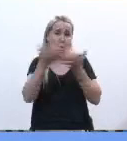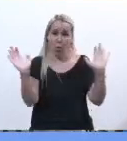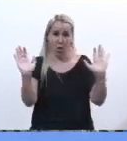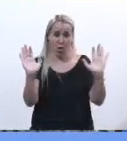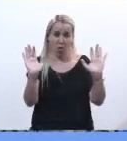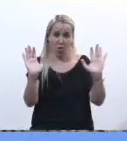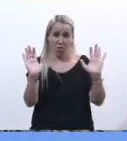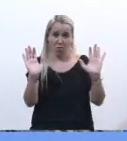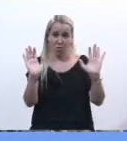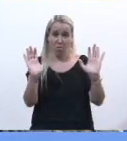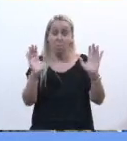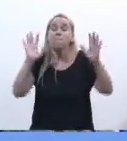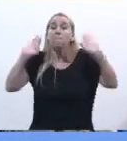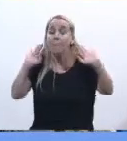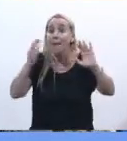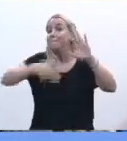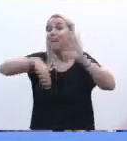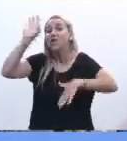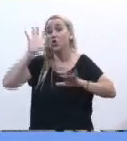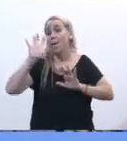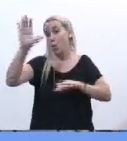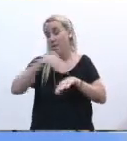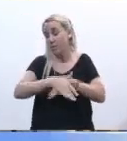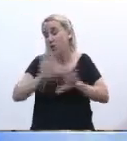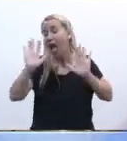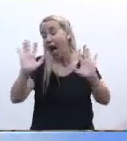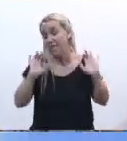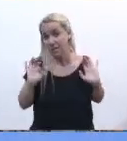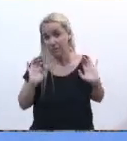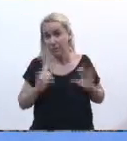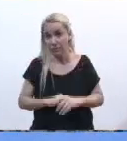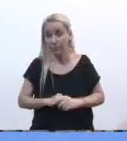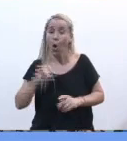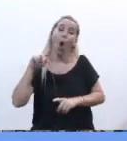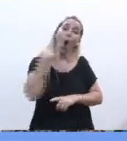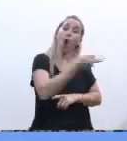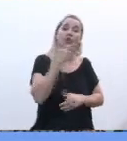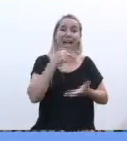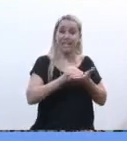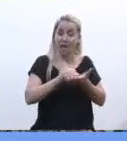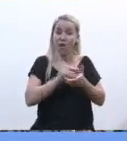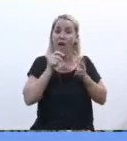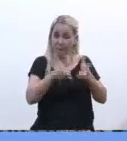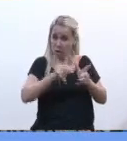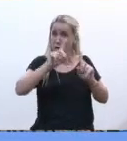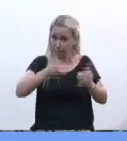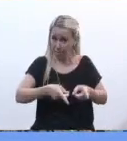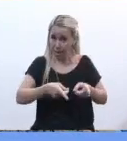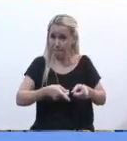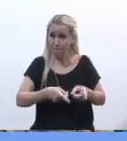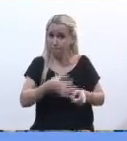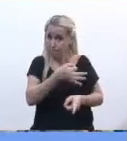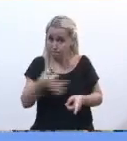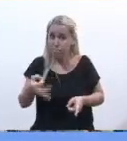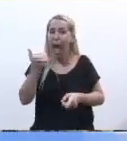por lo menos en la visión mayoritaria de la provincia de Misiones y otra senadora dijo también acertadamente que hay un